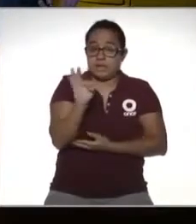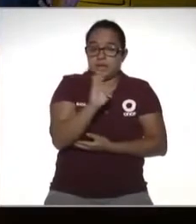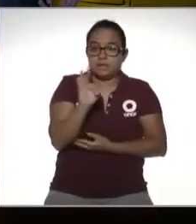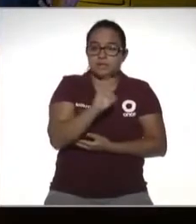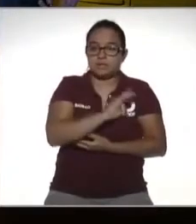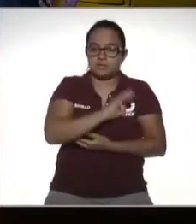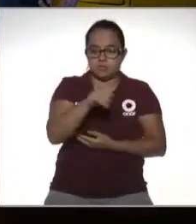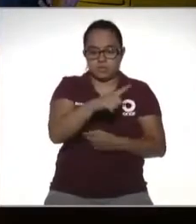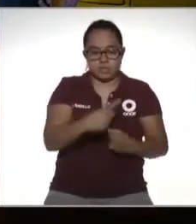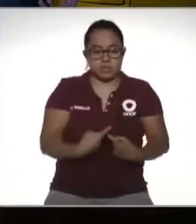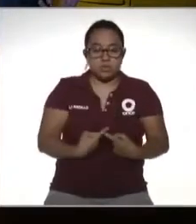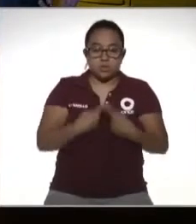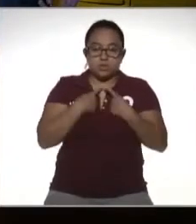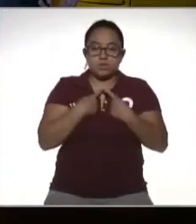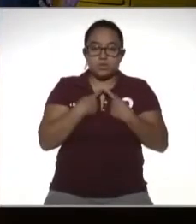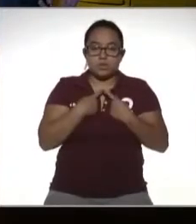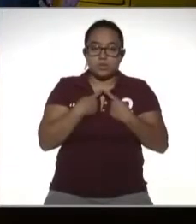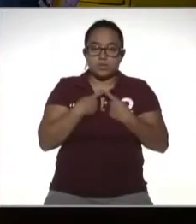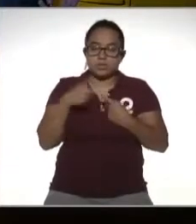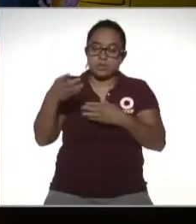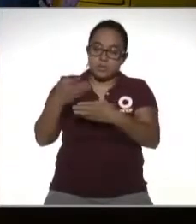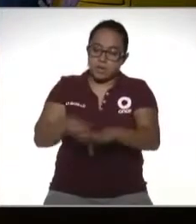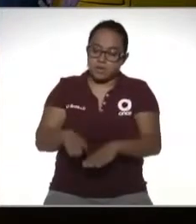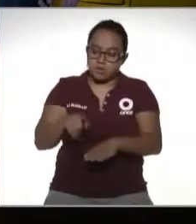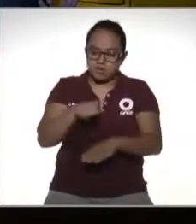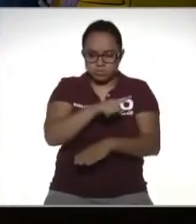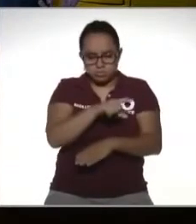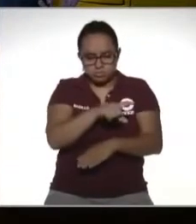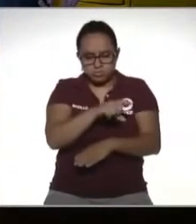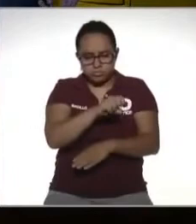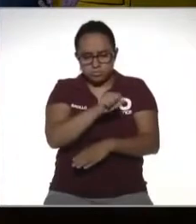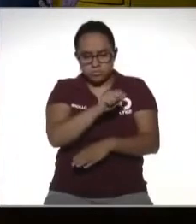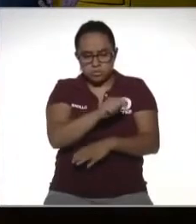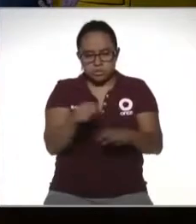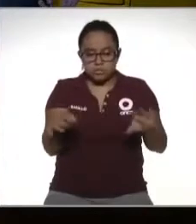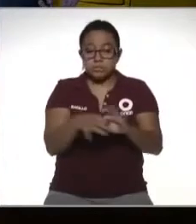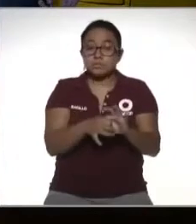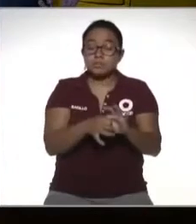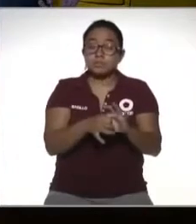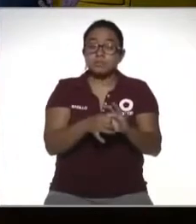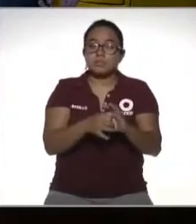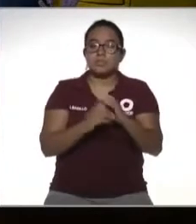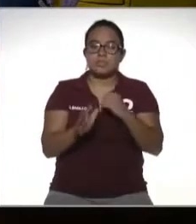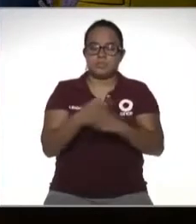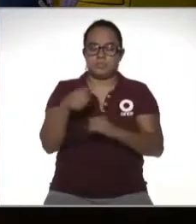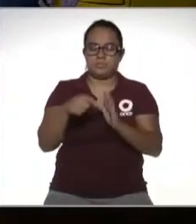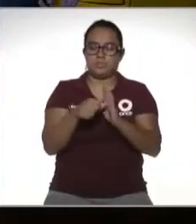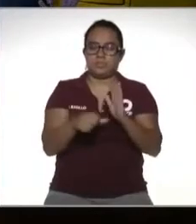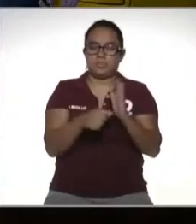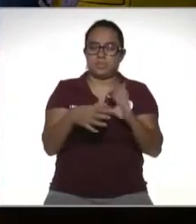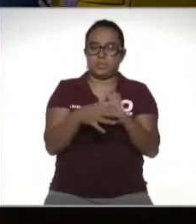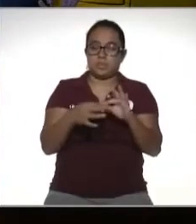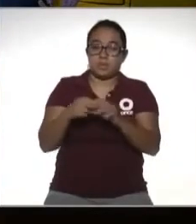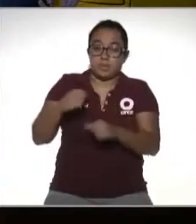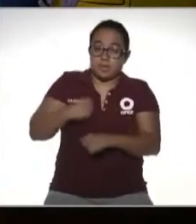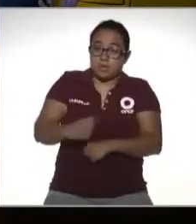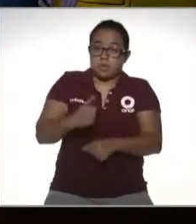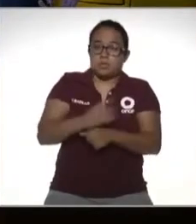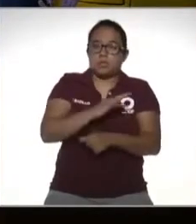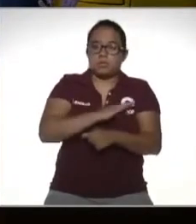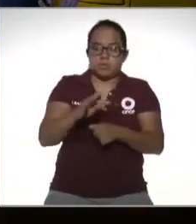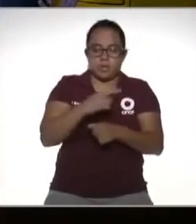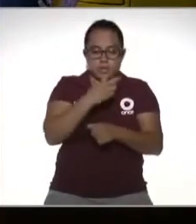como tu domicilio fiscal el que señala la cuenta bancaria porque con base en este artículo la autoridad puede ir